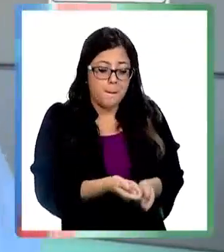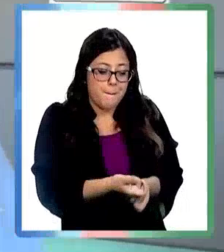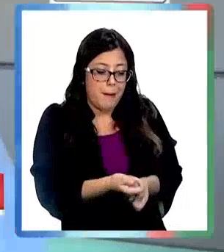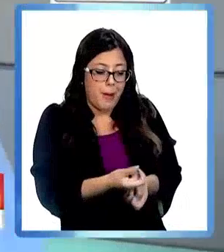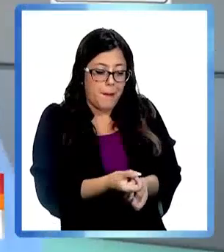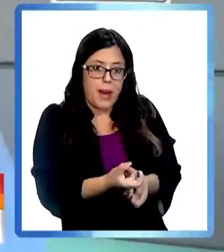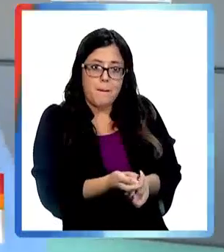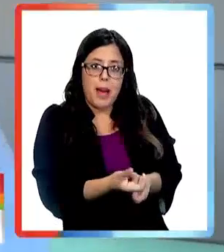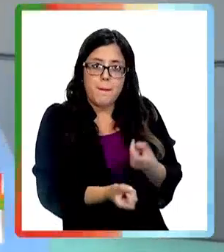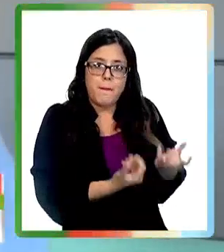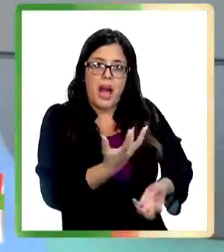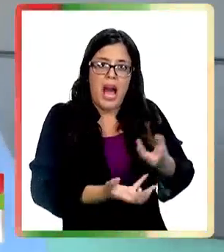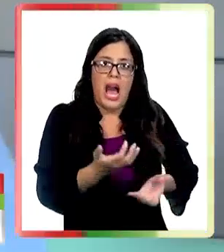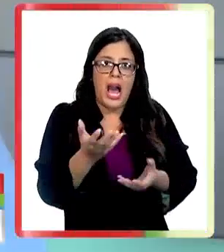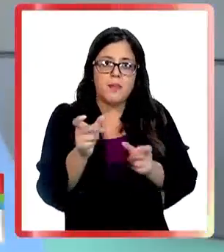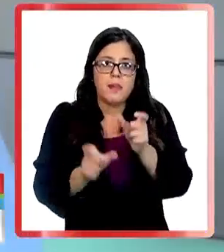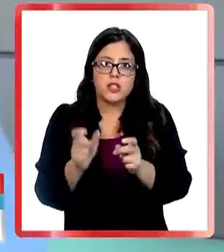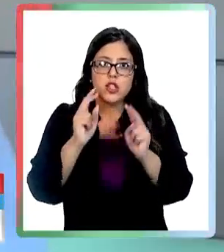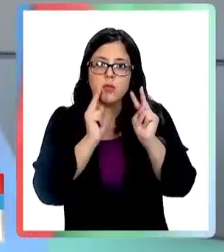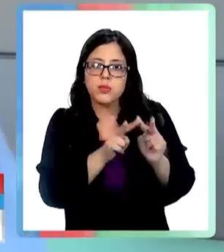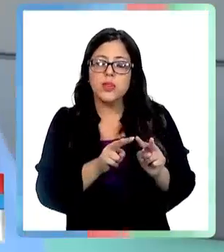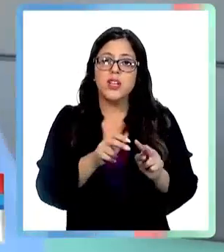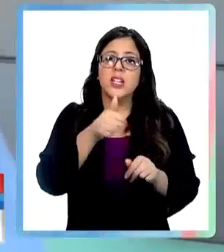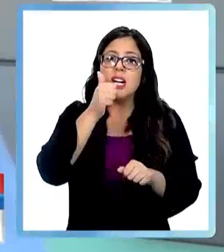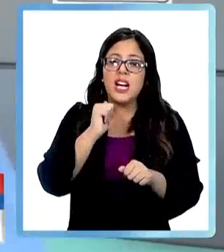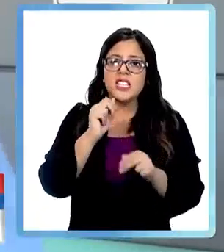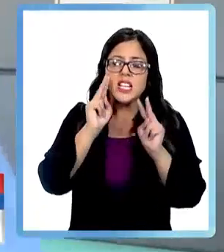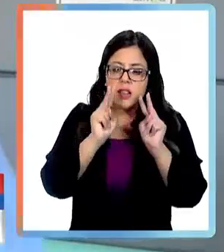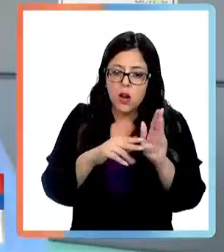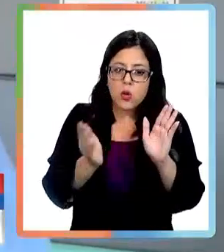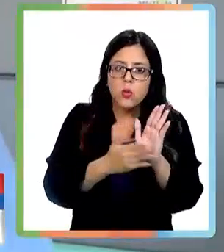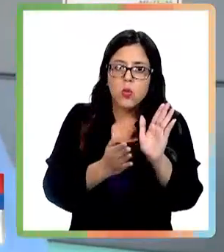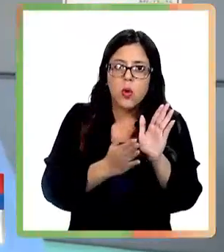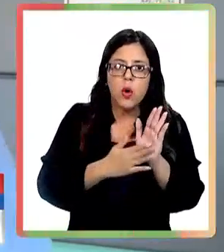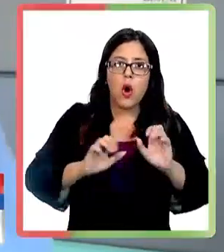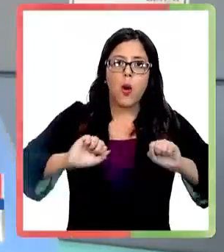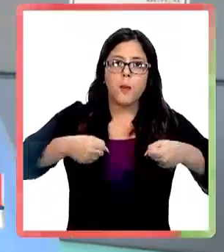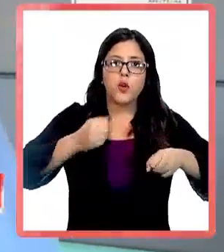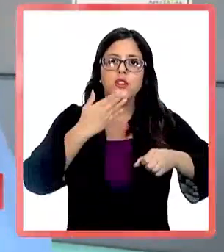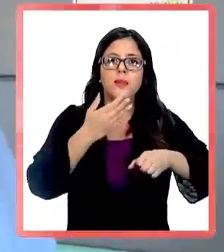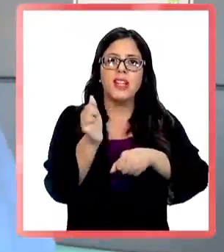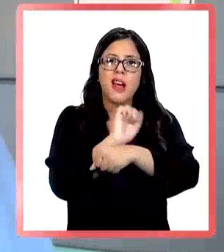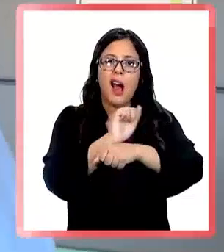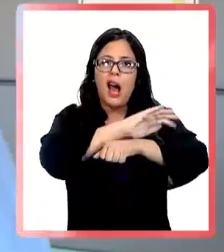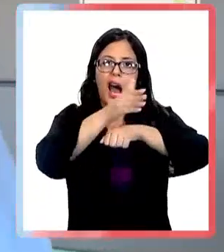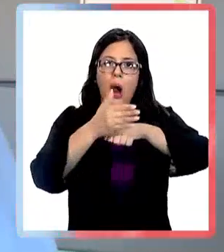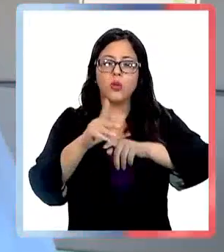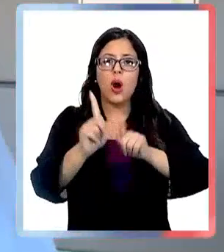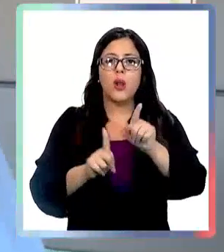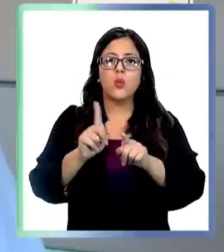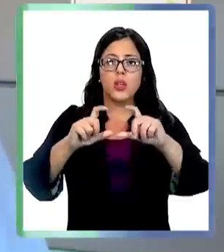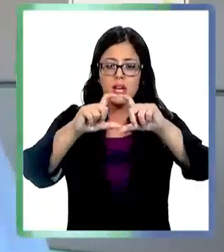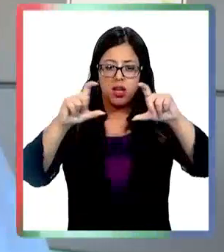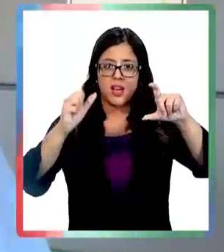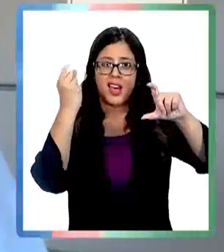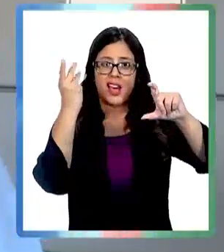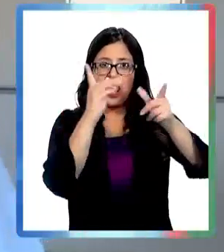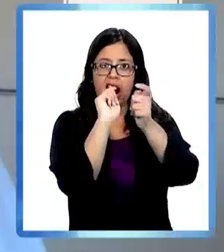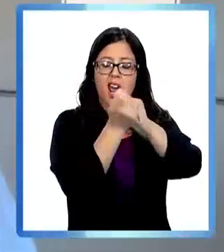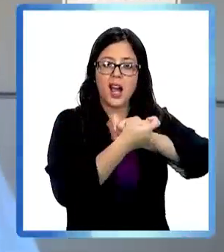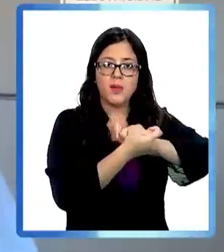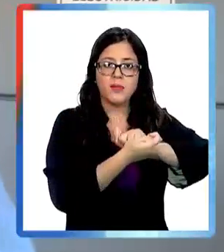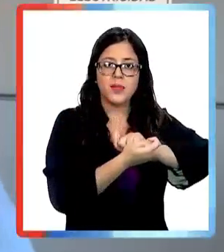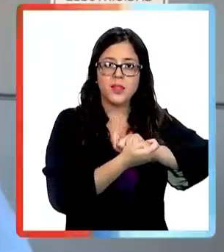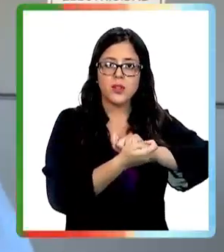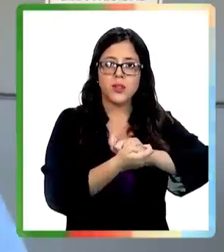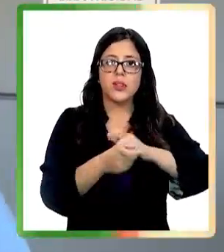prendiendo focos. Hay gente que está prendiendo. Ayer se tuvo la posibilidad de poder comprobar que andaban motos y camionetas, algunos con